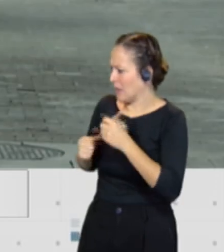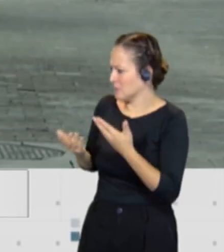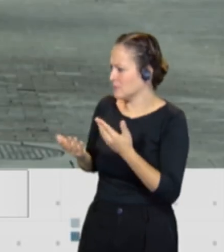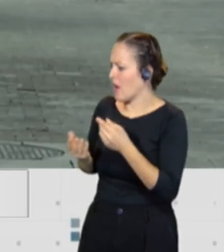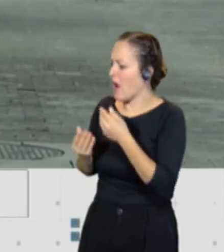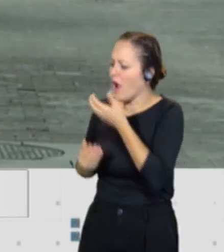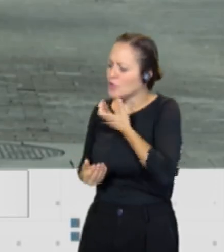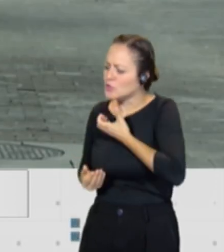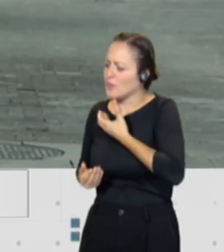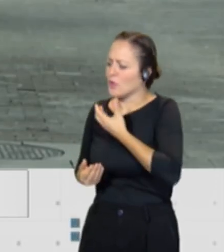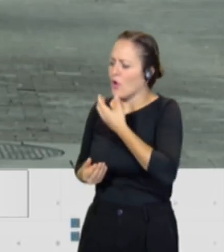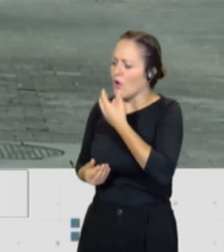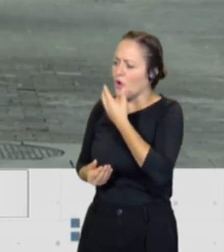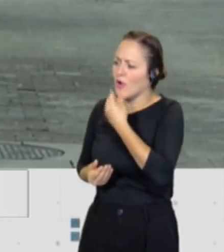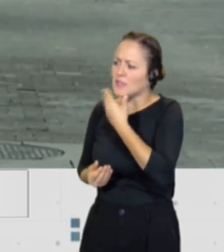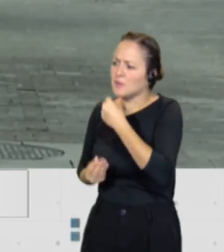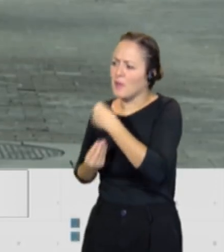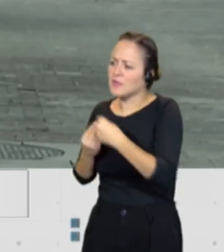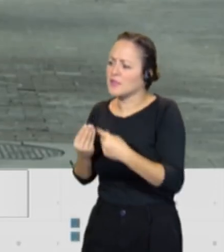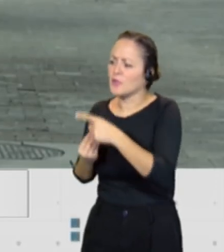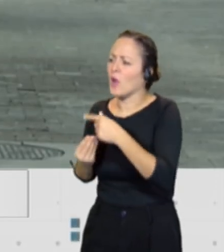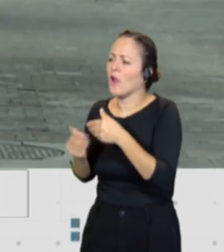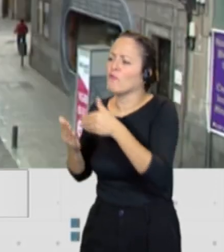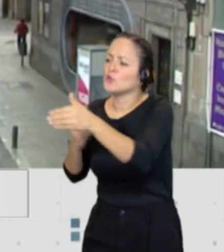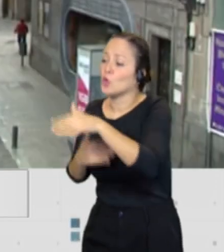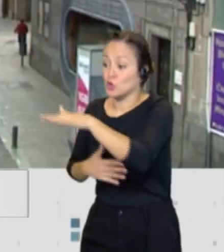¿Cuál sería el destino futuro de esa zona de la capital?